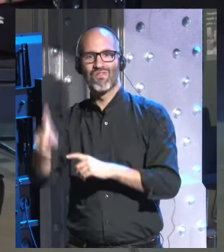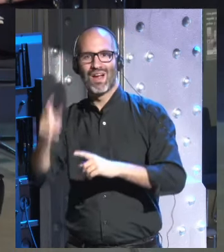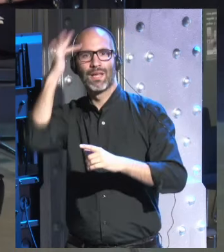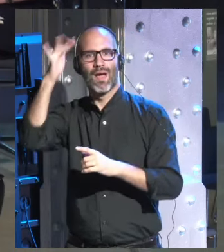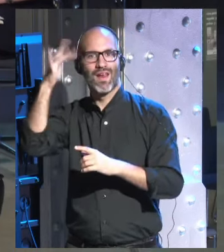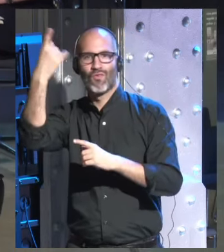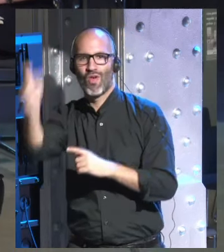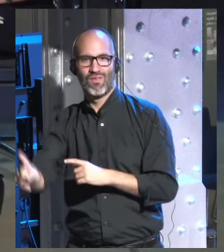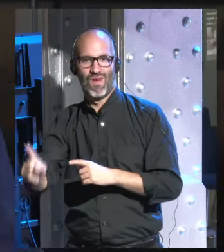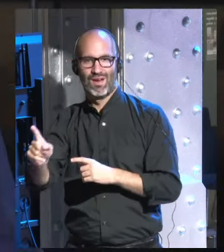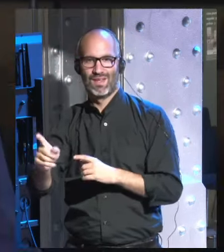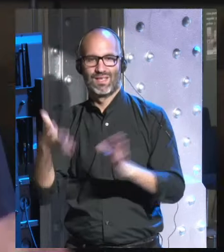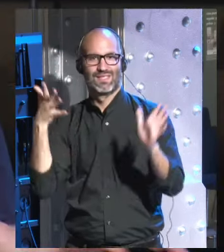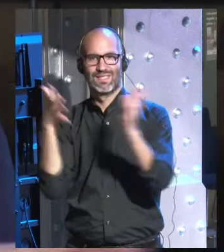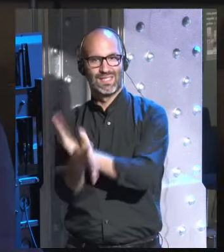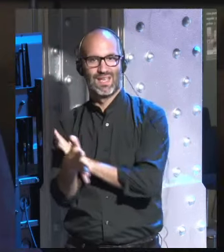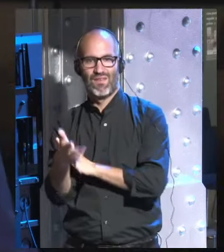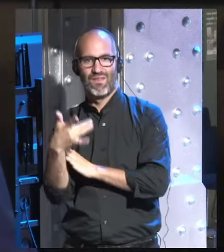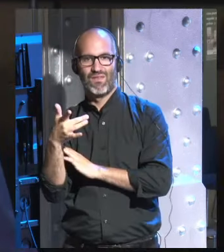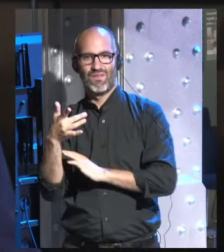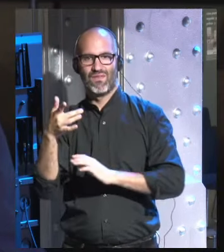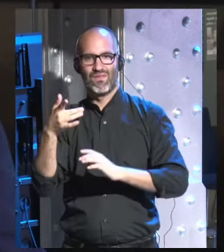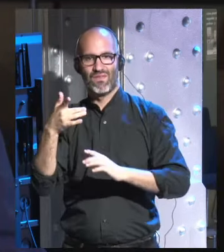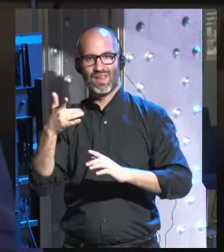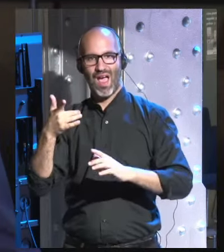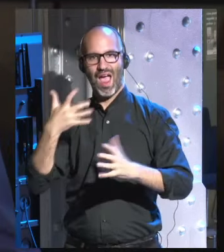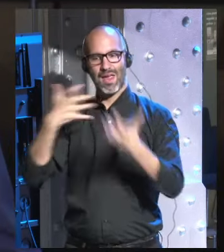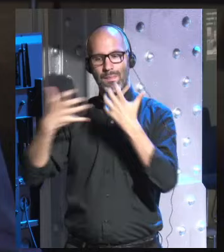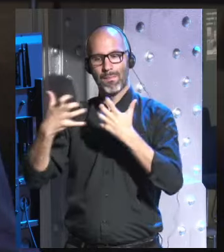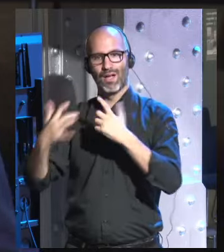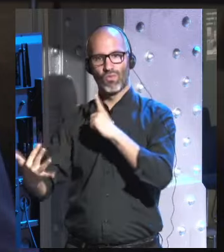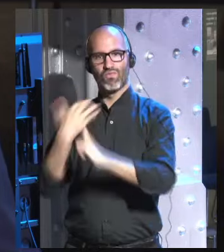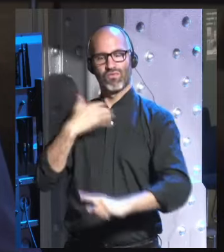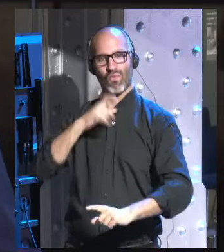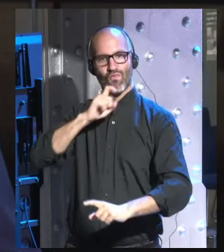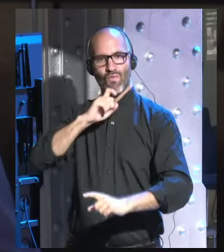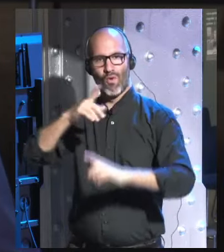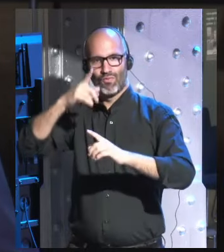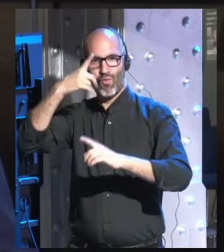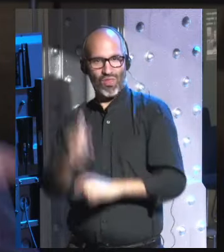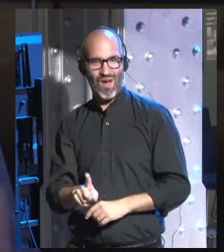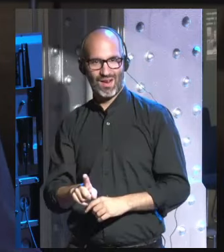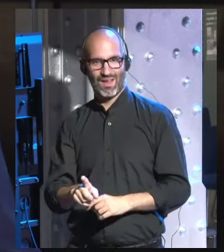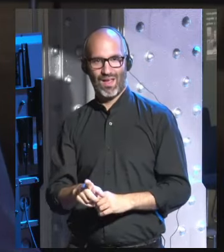imaginar cuál va a ser el impacto emocional de escribir esta frase o aquella otra